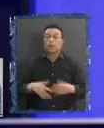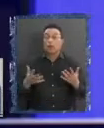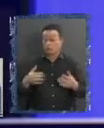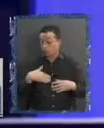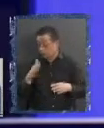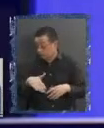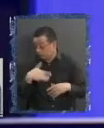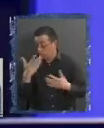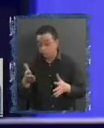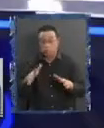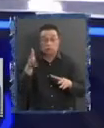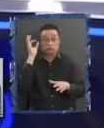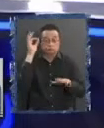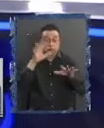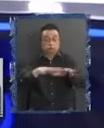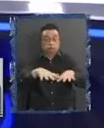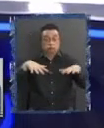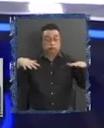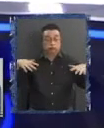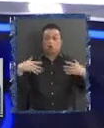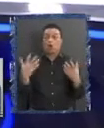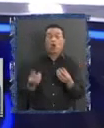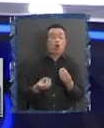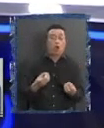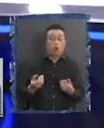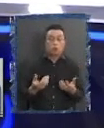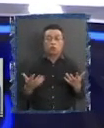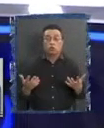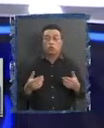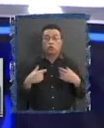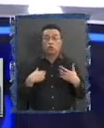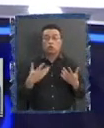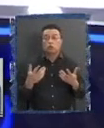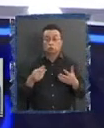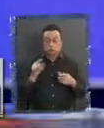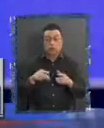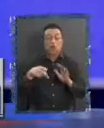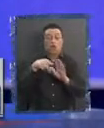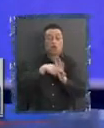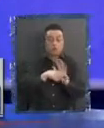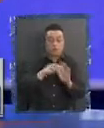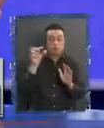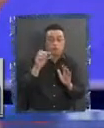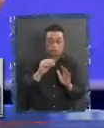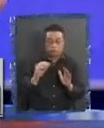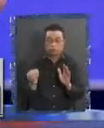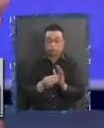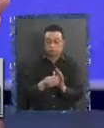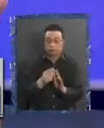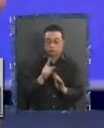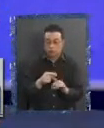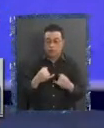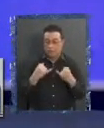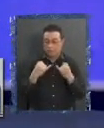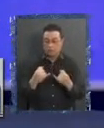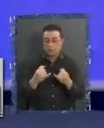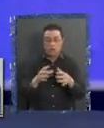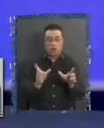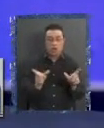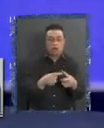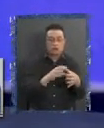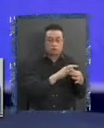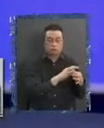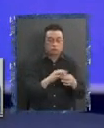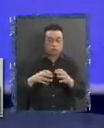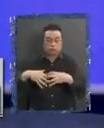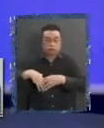a un pleno como es yo ya me perdí con toda la... comisión de normas transitorias va ese informe a la comisión de armonización la que termina